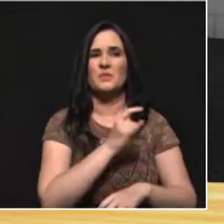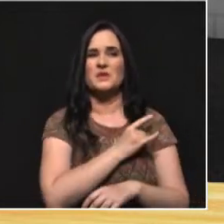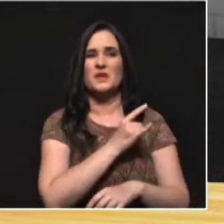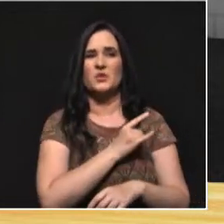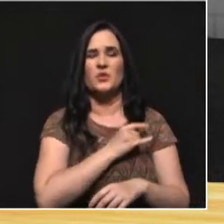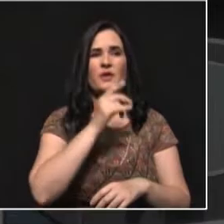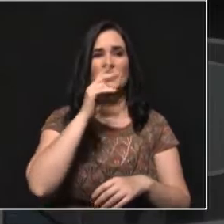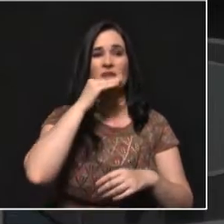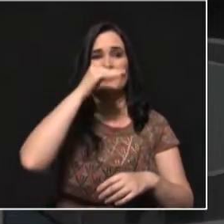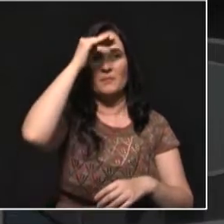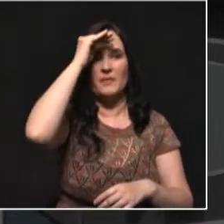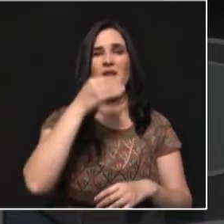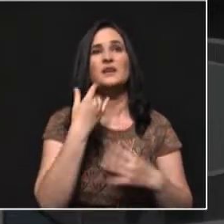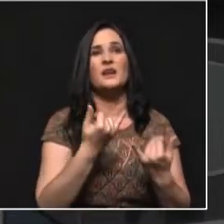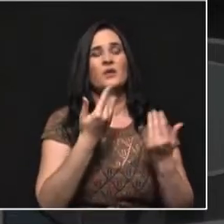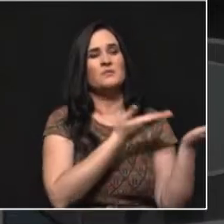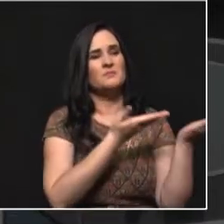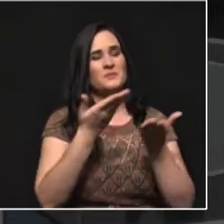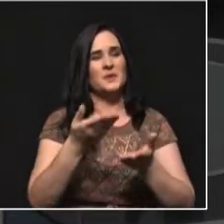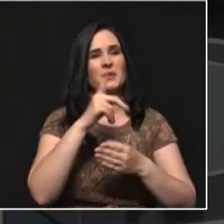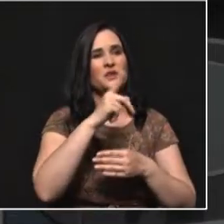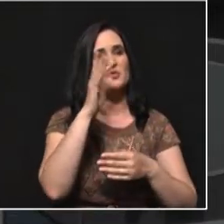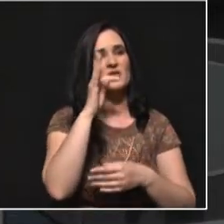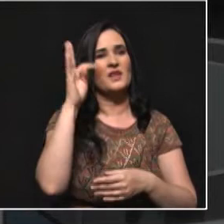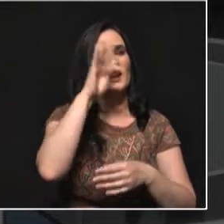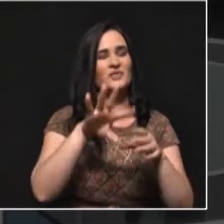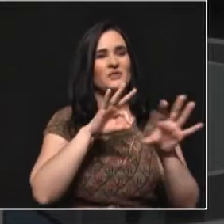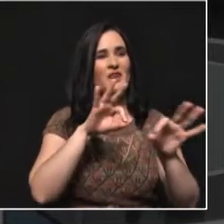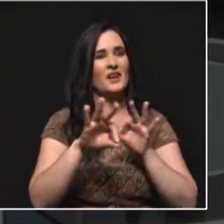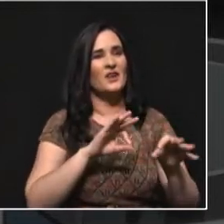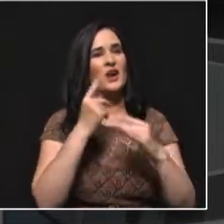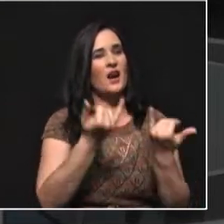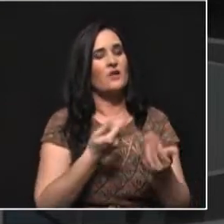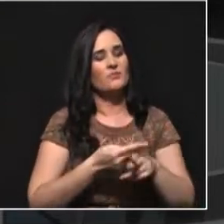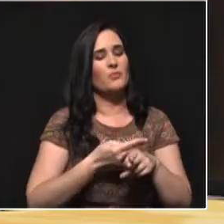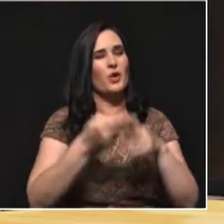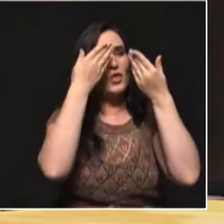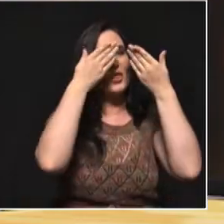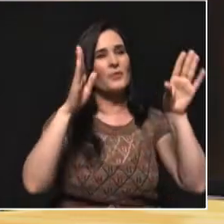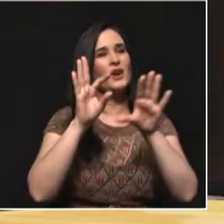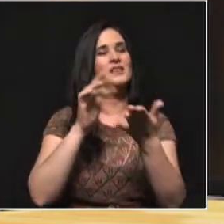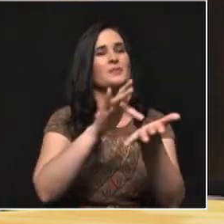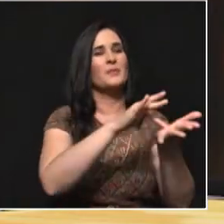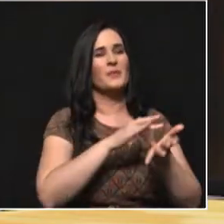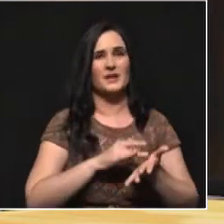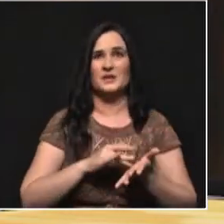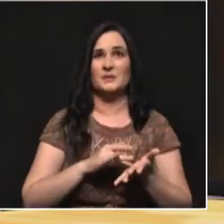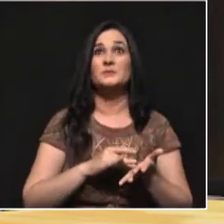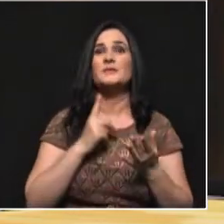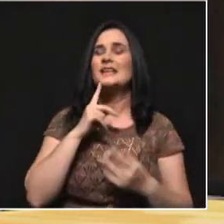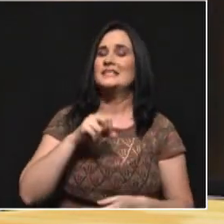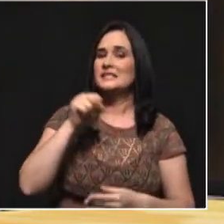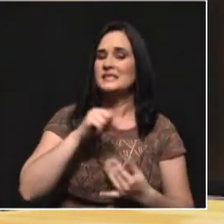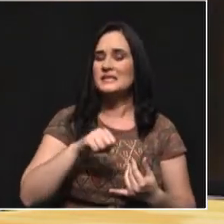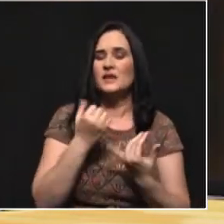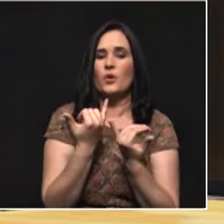Medellín. Pues Pedro, bienvenido a Teleantioquia de la elección, y estamos aquí frente al reto más enorme de la democracia, la participación. Juan Carlos, muchas gracias. vamos a hablar